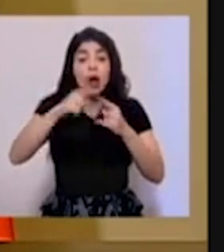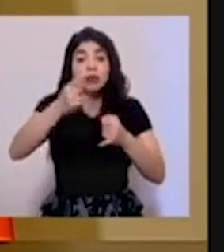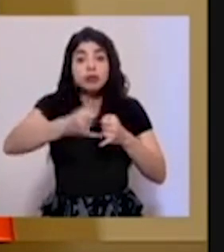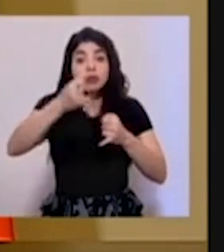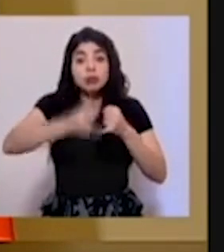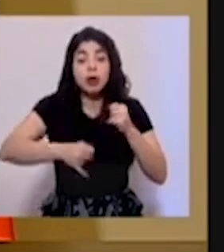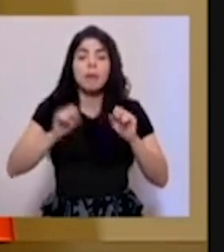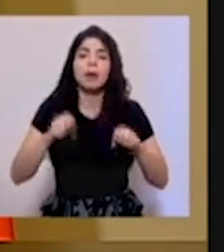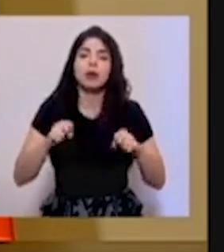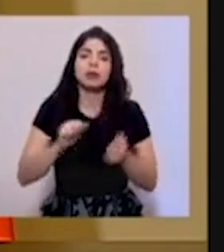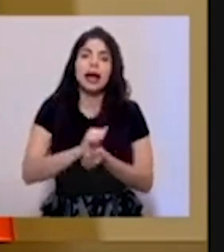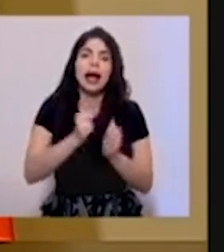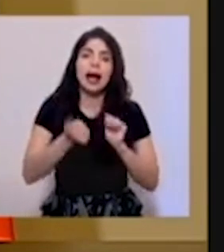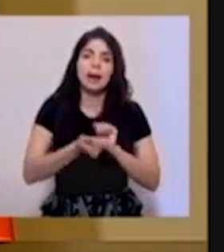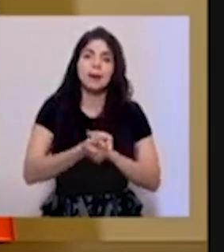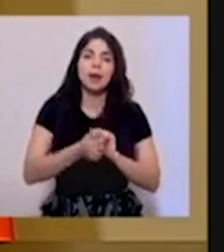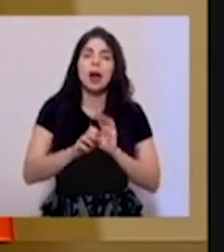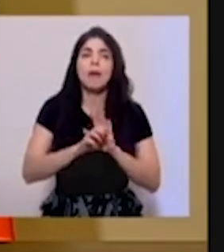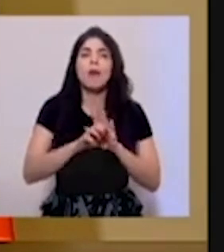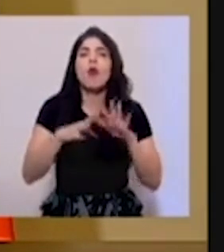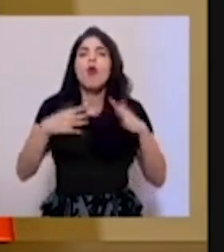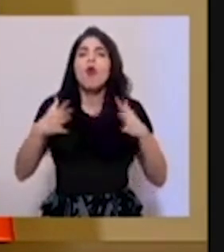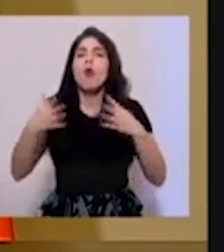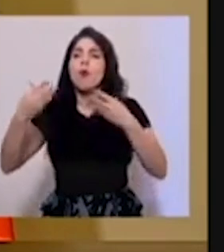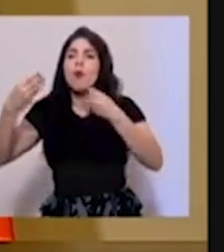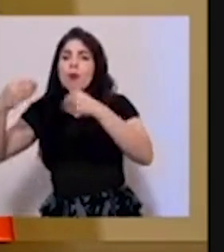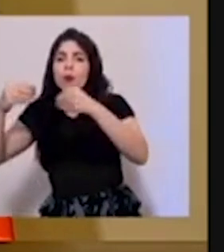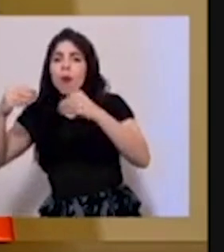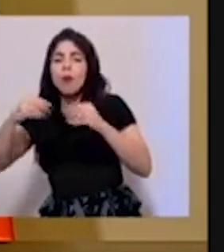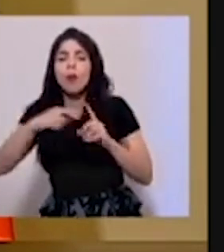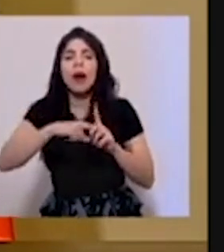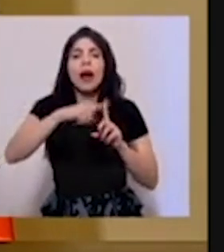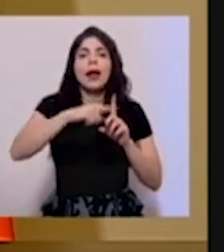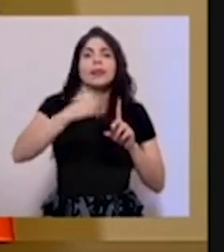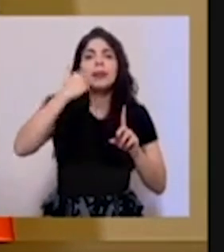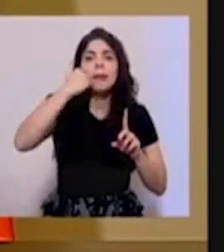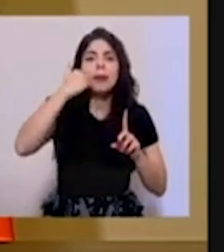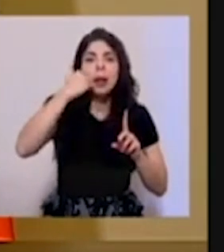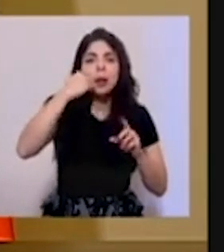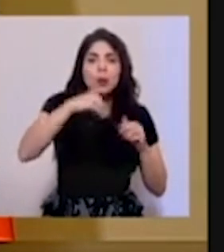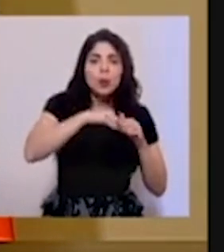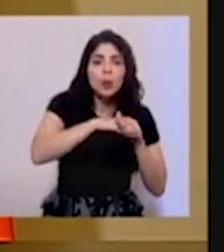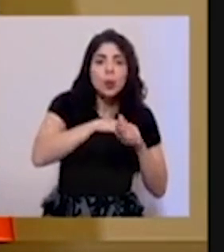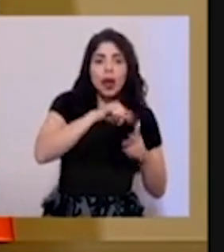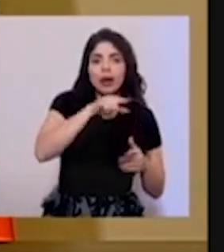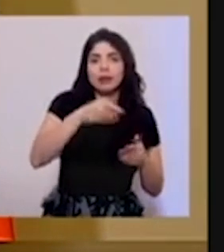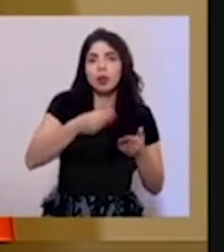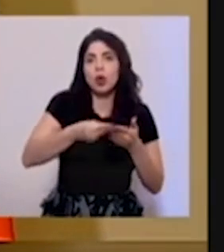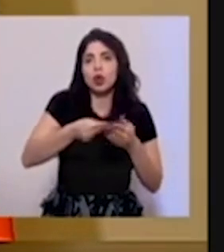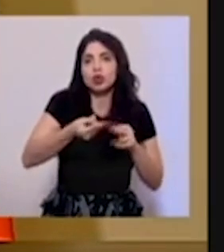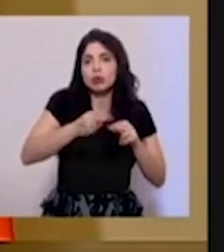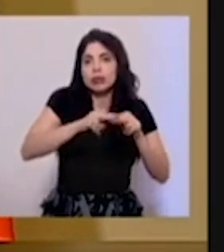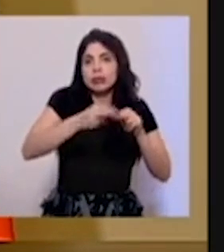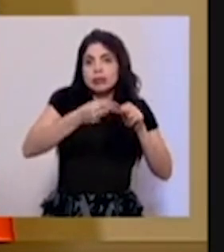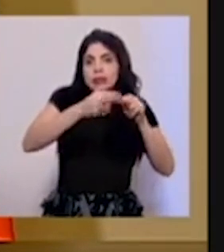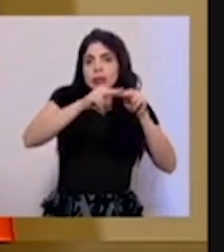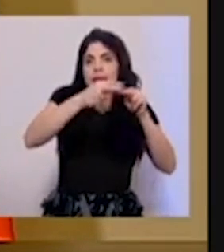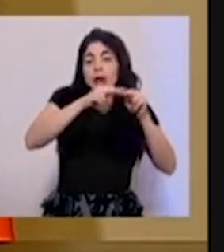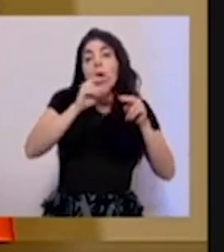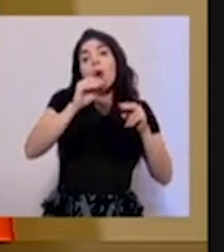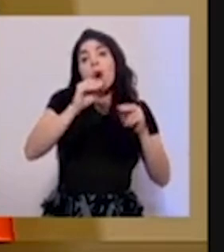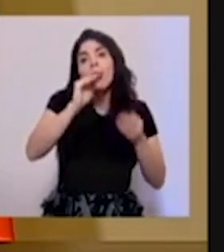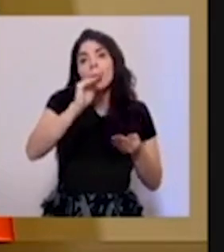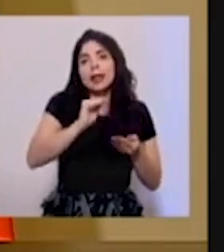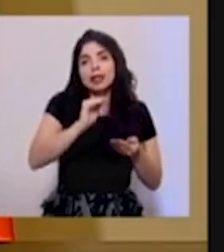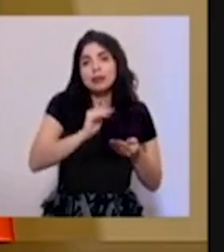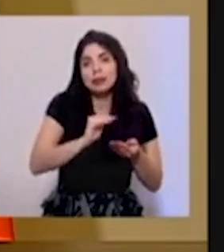en, por ejemplo, la forma de distribuirlas, en la temperatura que aguantan. Todo esto genera costos adicionales o costos menores,